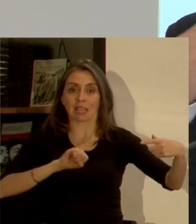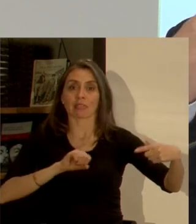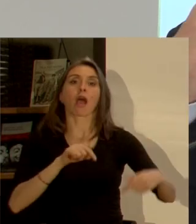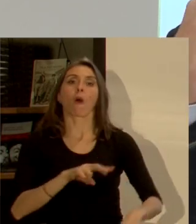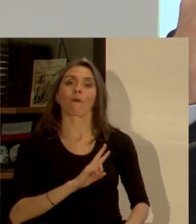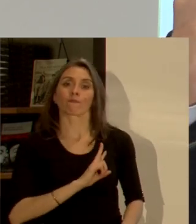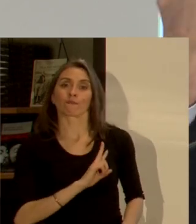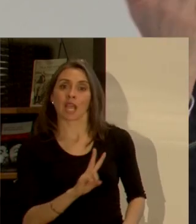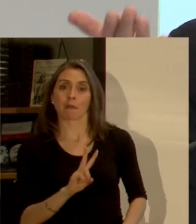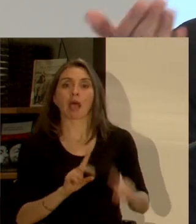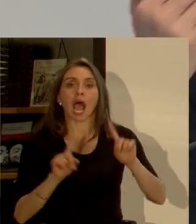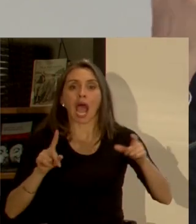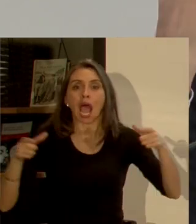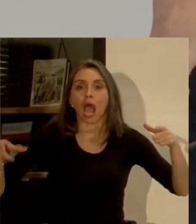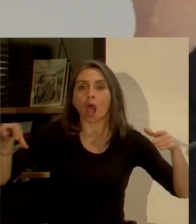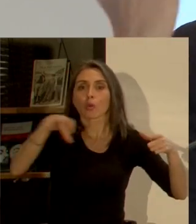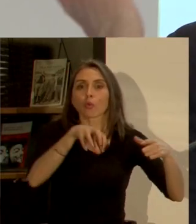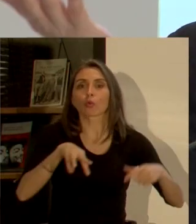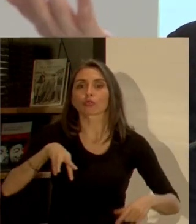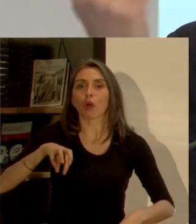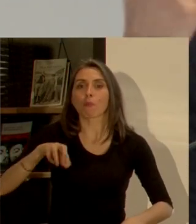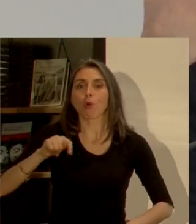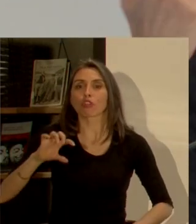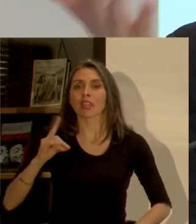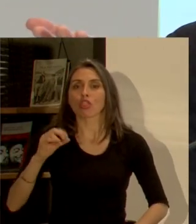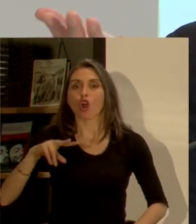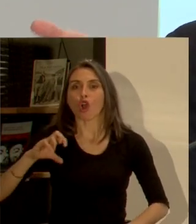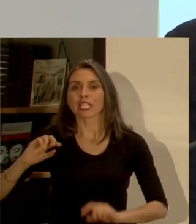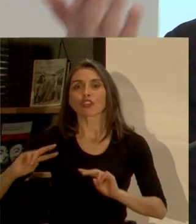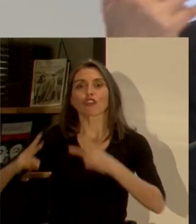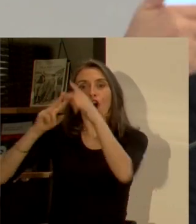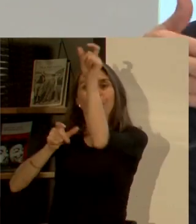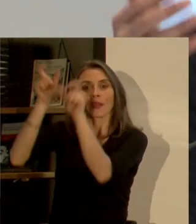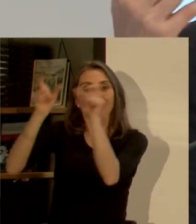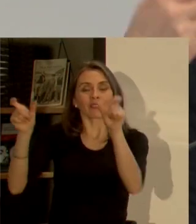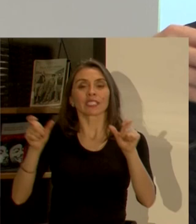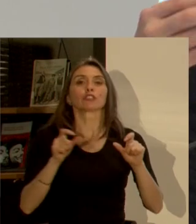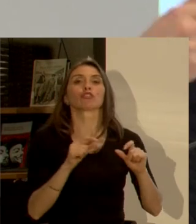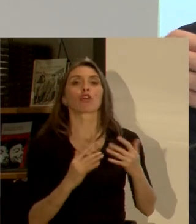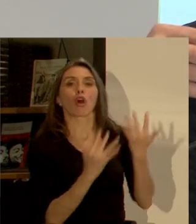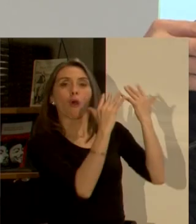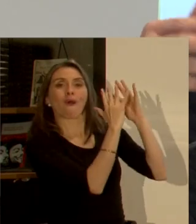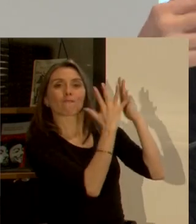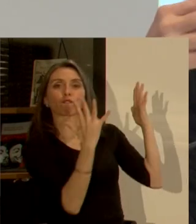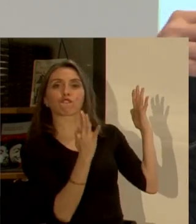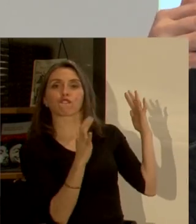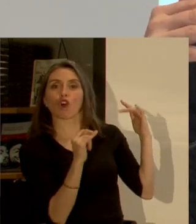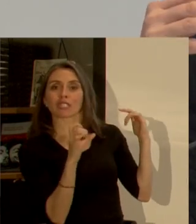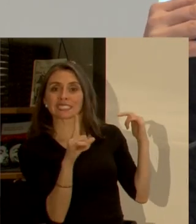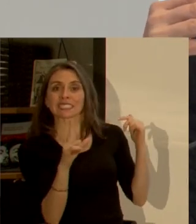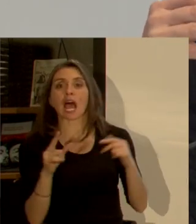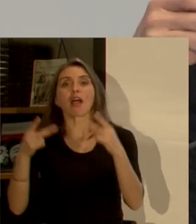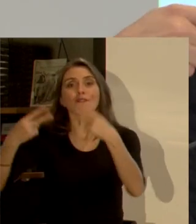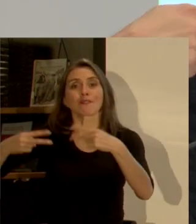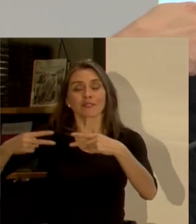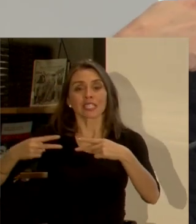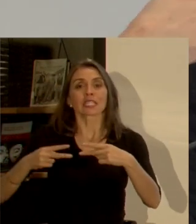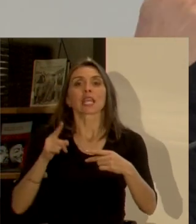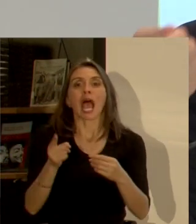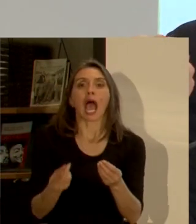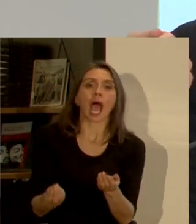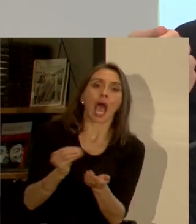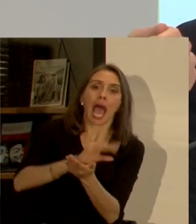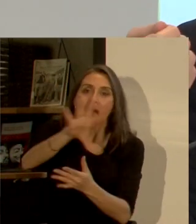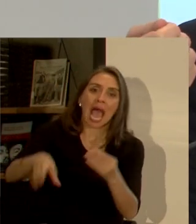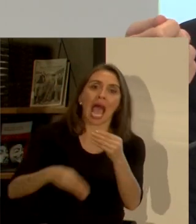Paraíso a lo que ocurre en Montedónico o en Reñaca Alto o en Forestal tú tienes que agregar valor con obras públicas vale decir